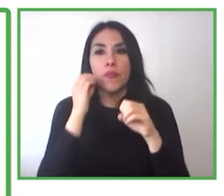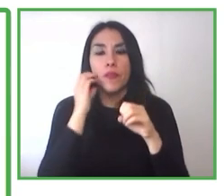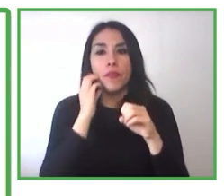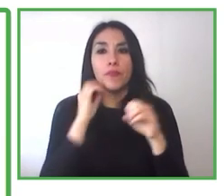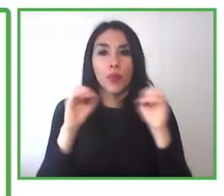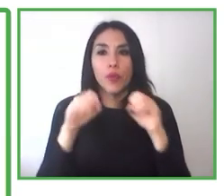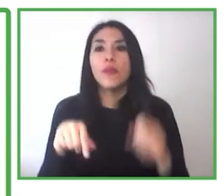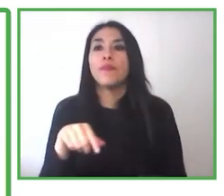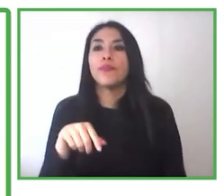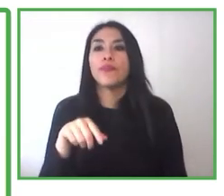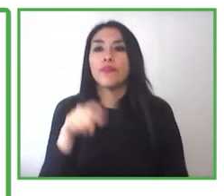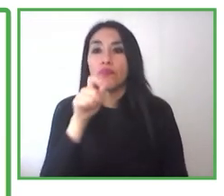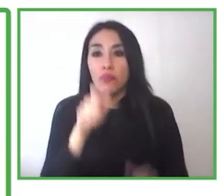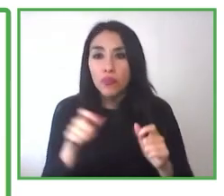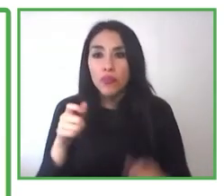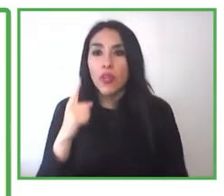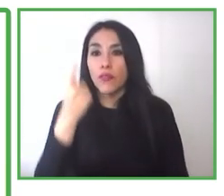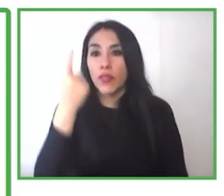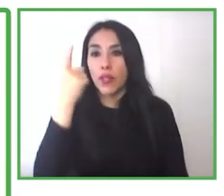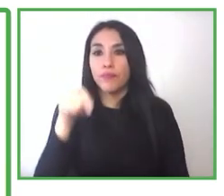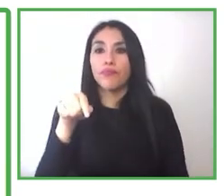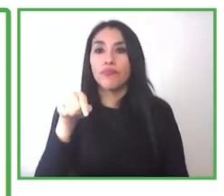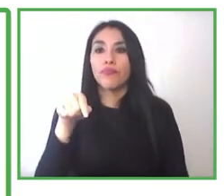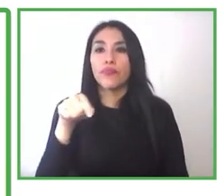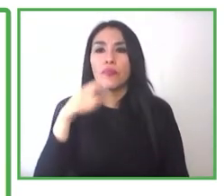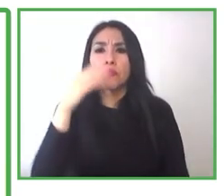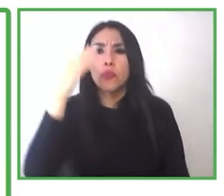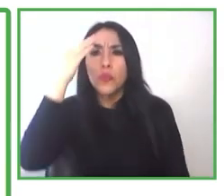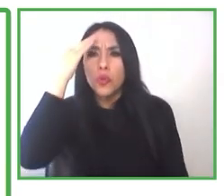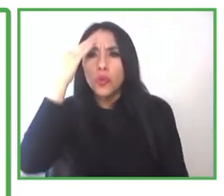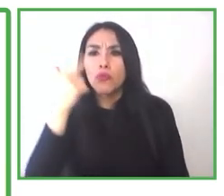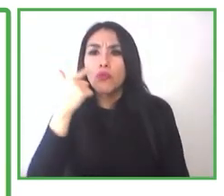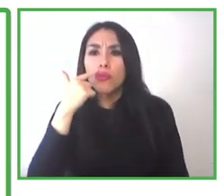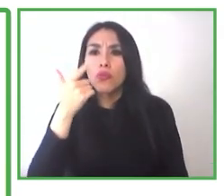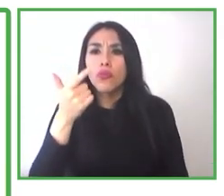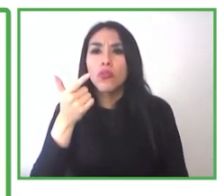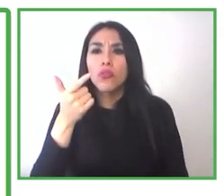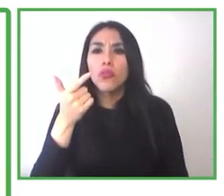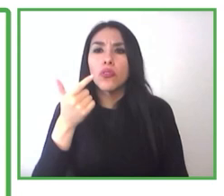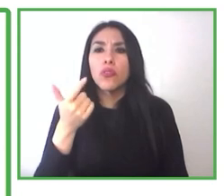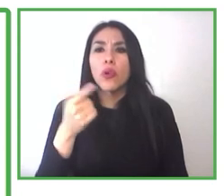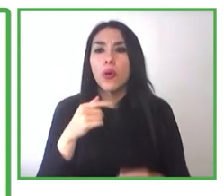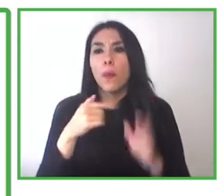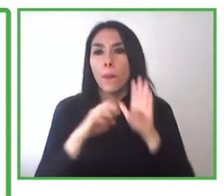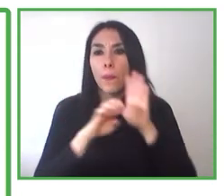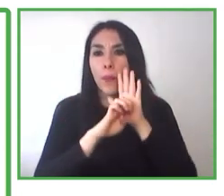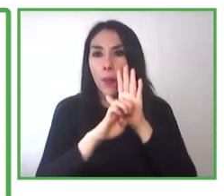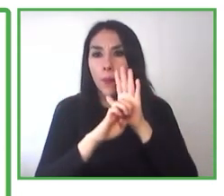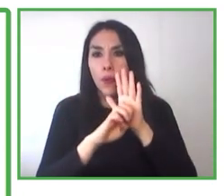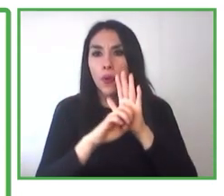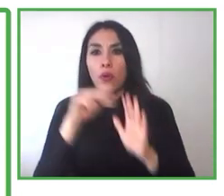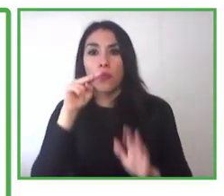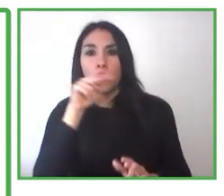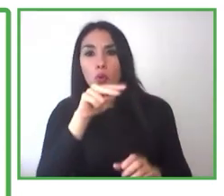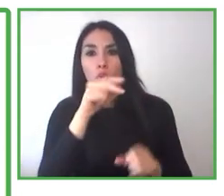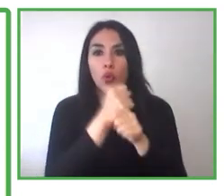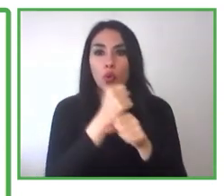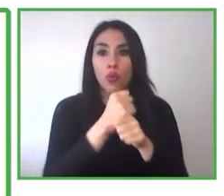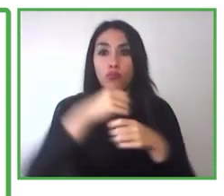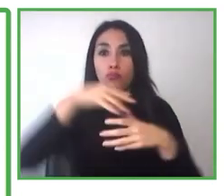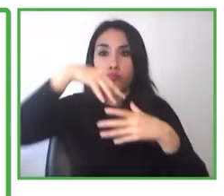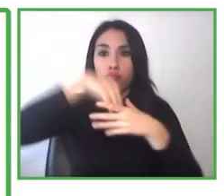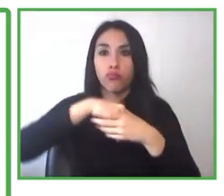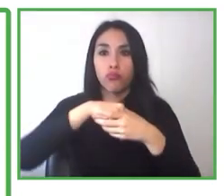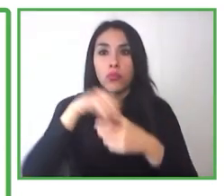un proceso de, no de simulación, en el puesto de trabajo. En simulación hoy día son los grandes desafíos que la pandemia